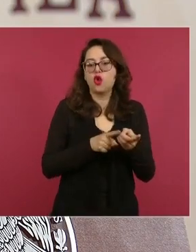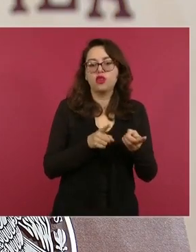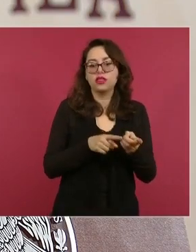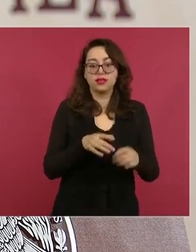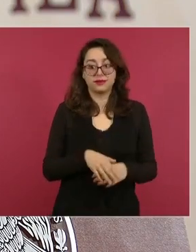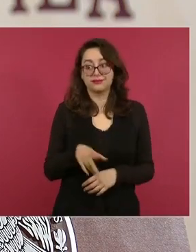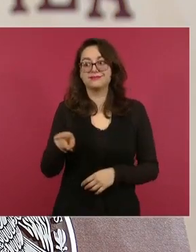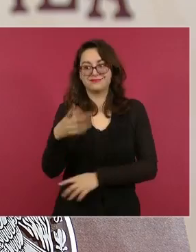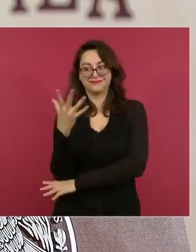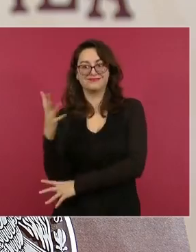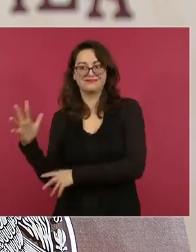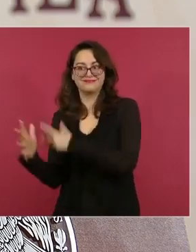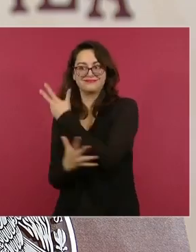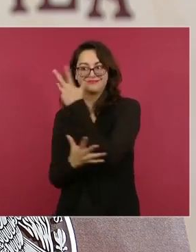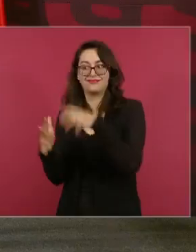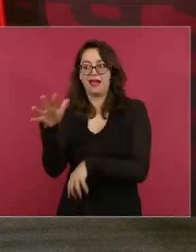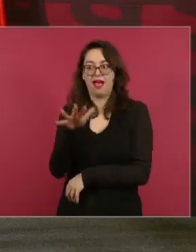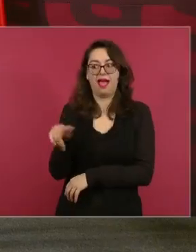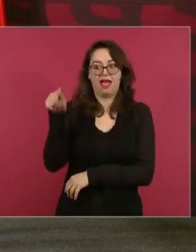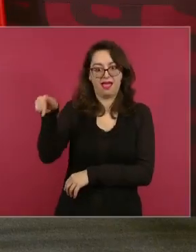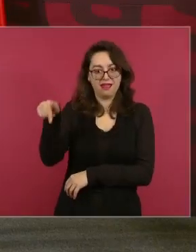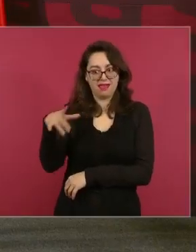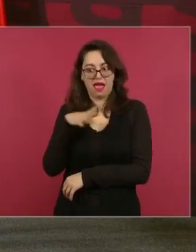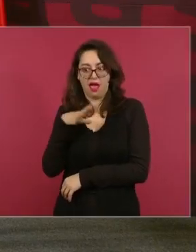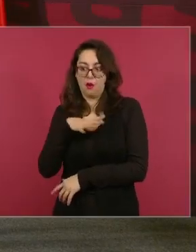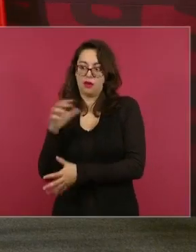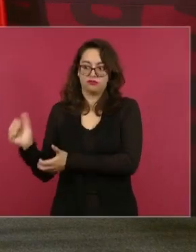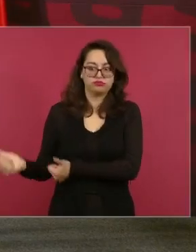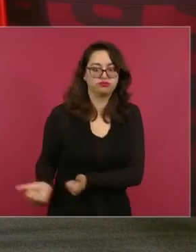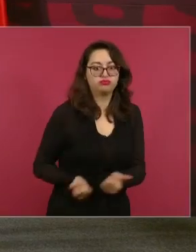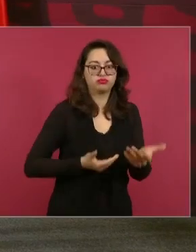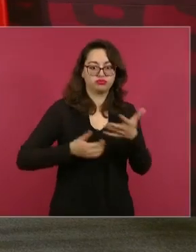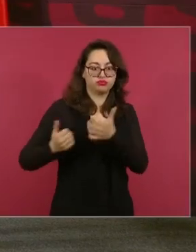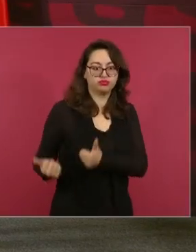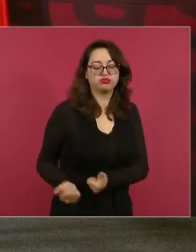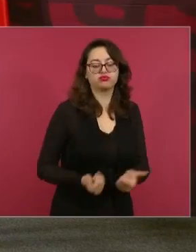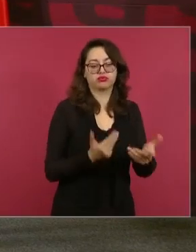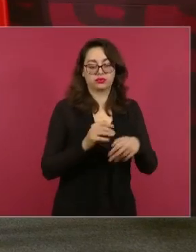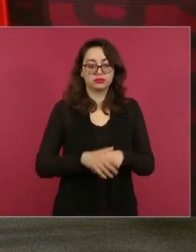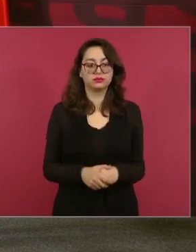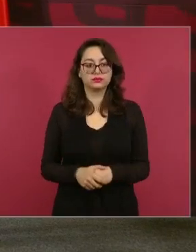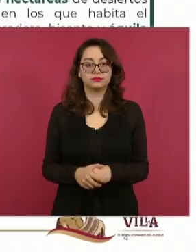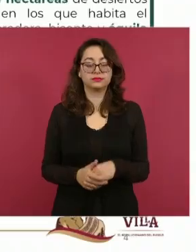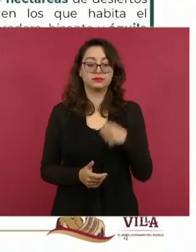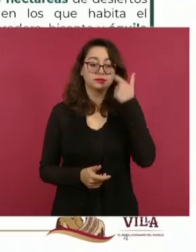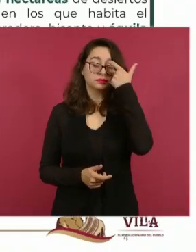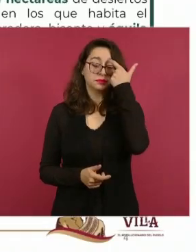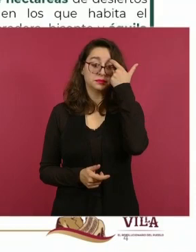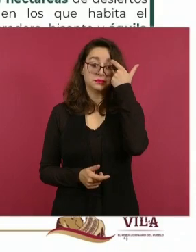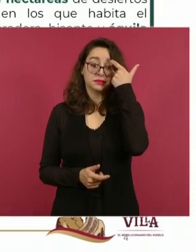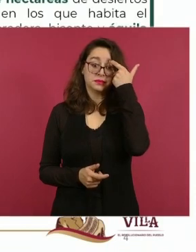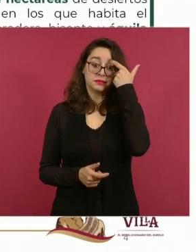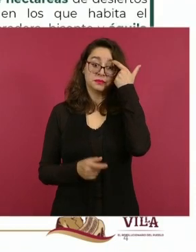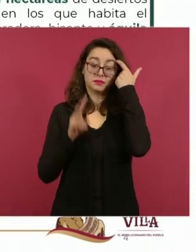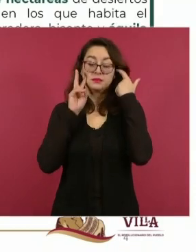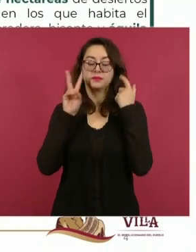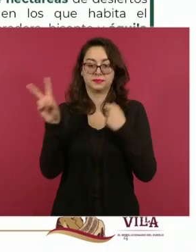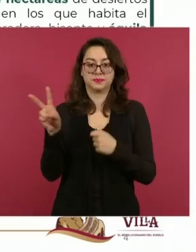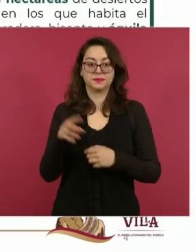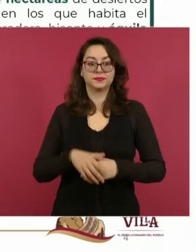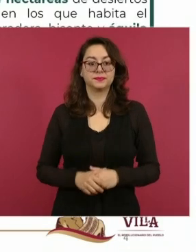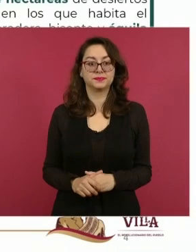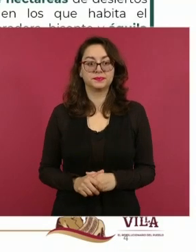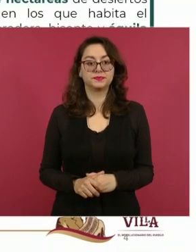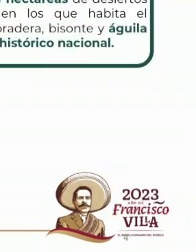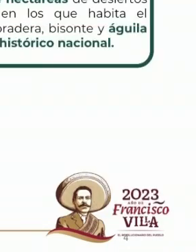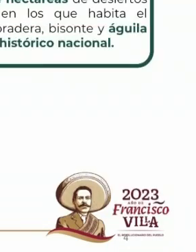agua y después baja a los continuos urbanos. También en las áreas naturales protegidas del Triunfo, el Cañón del Sumidero y